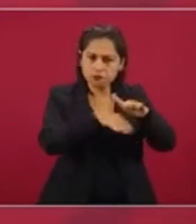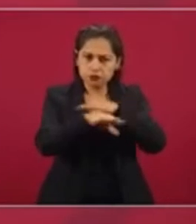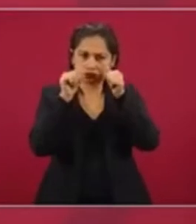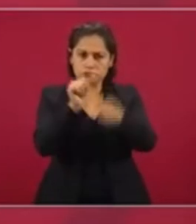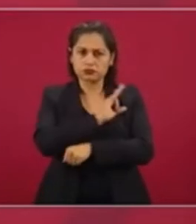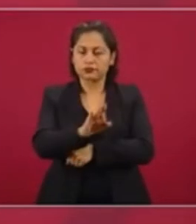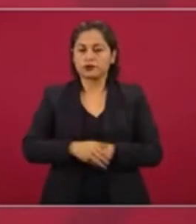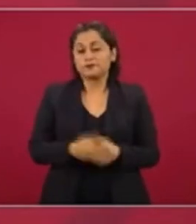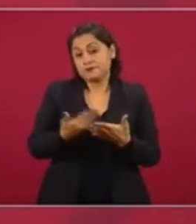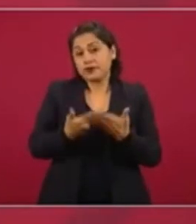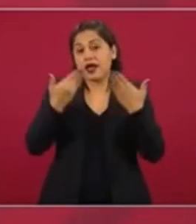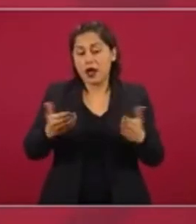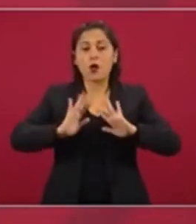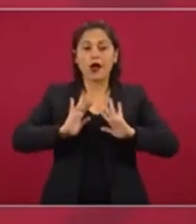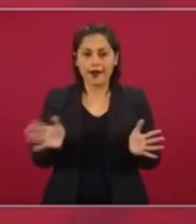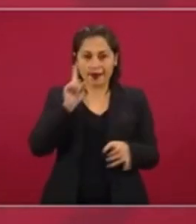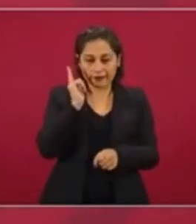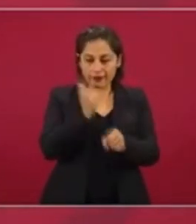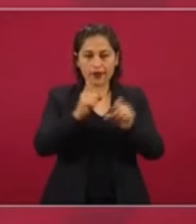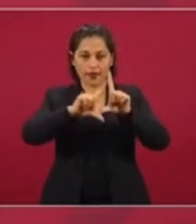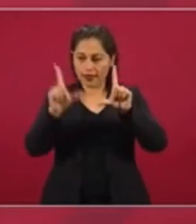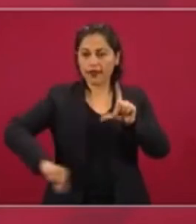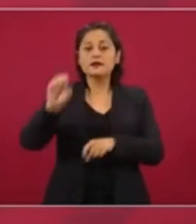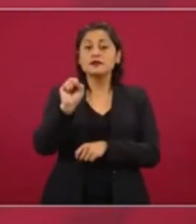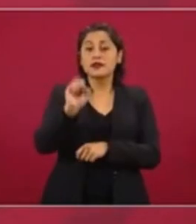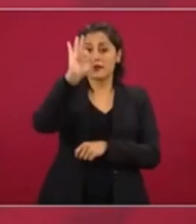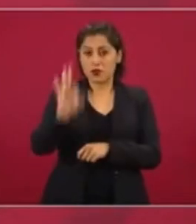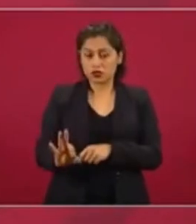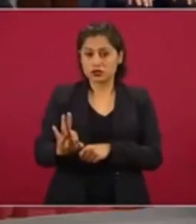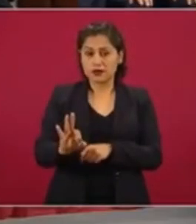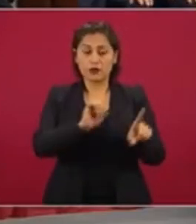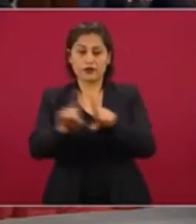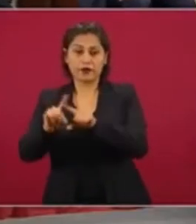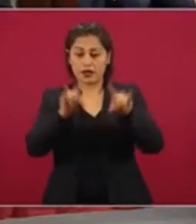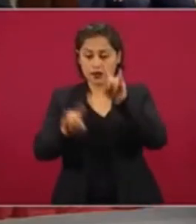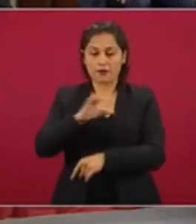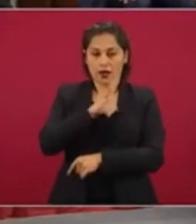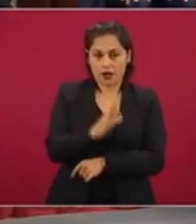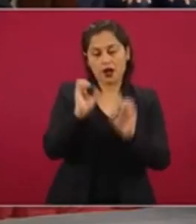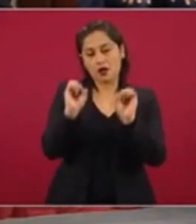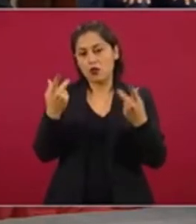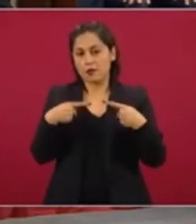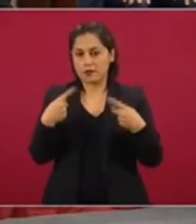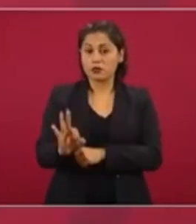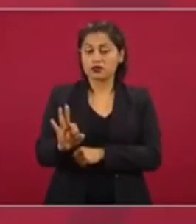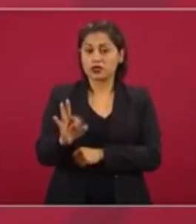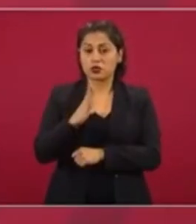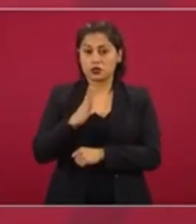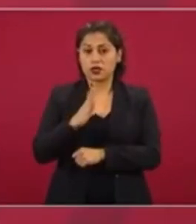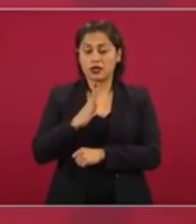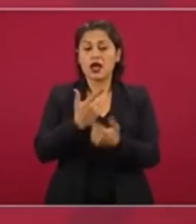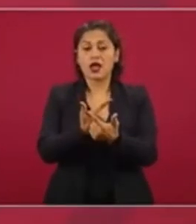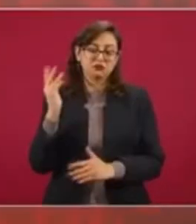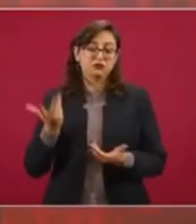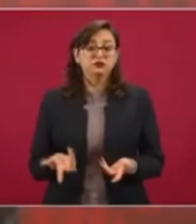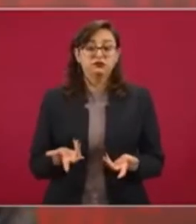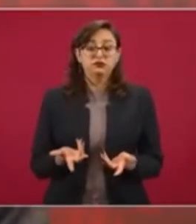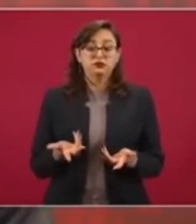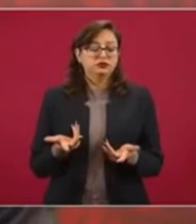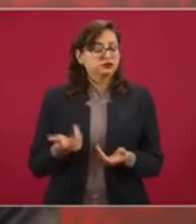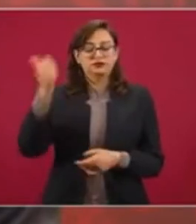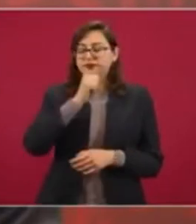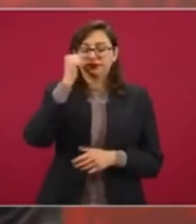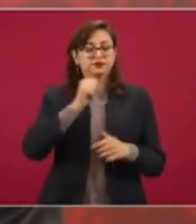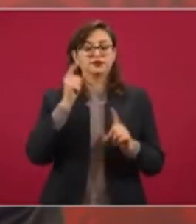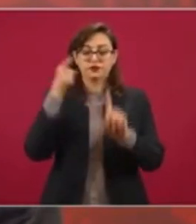el 60% en general, tanto en camas de hospitalización general, como en camas de terapia intensiva, sin ocupación. El objetivo,